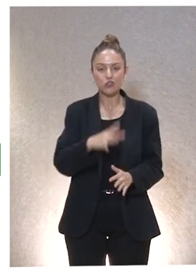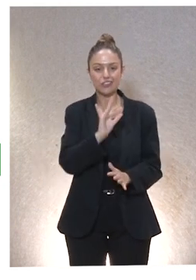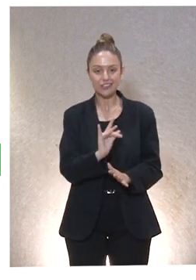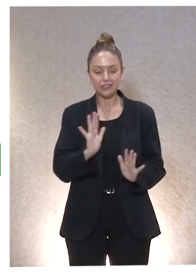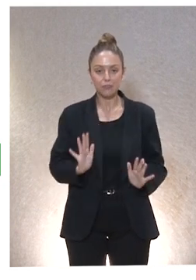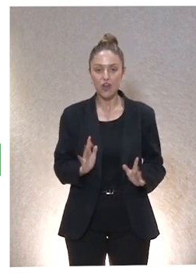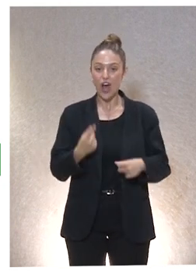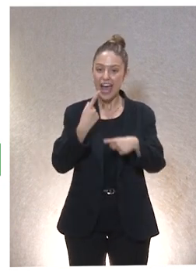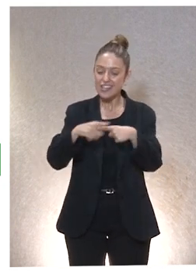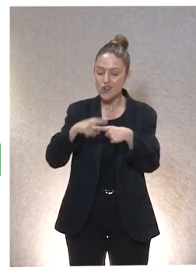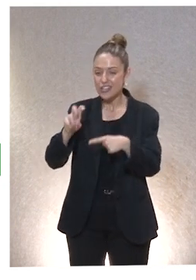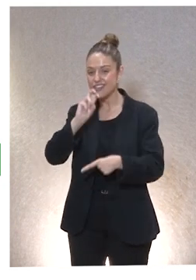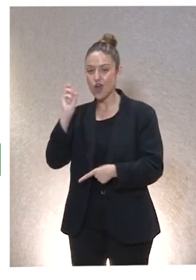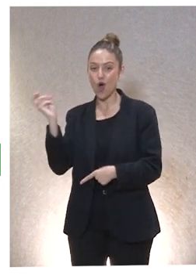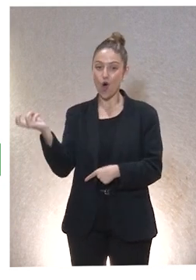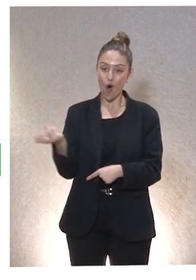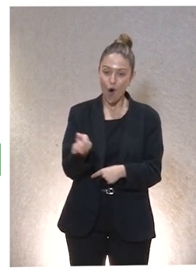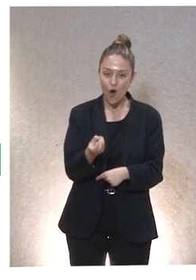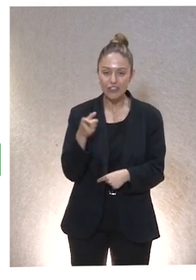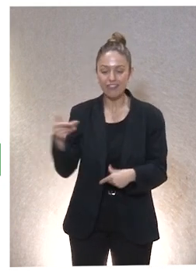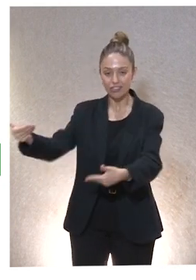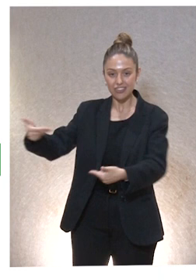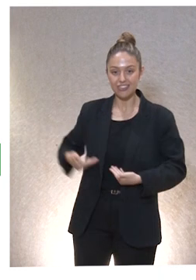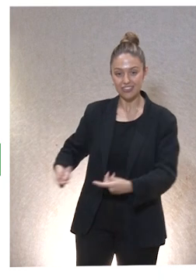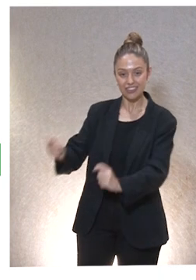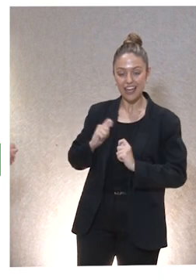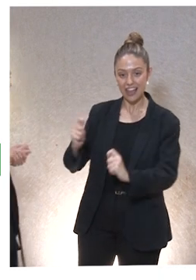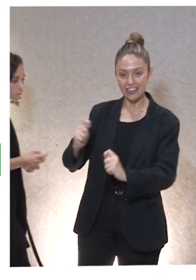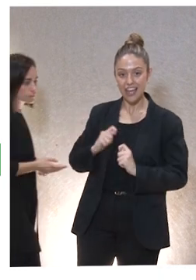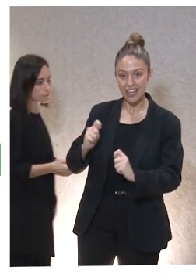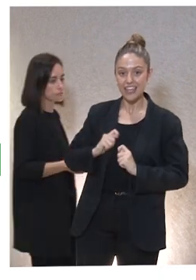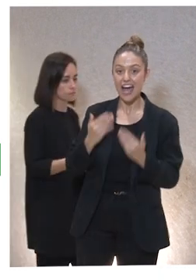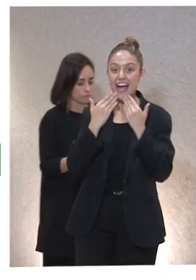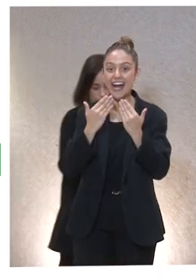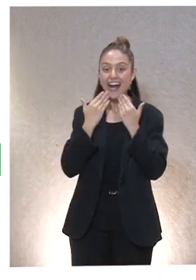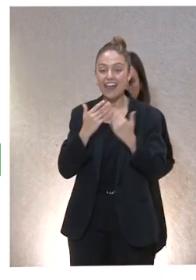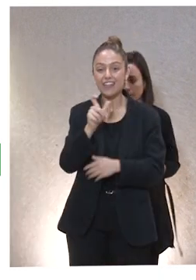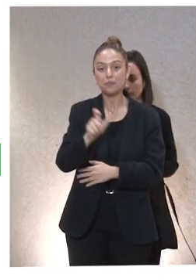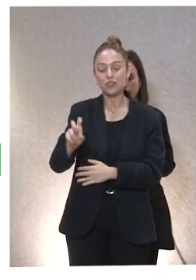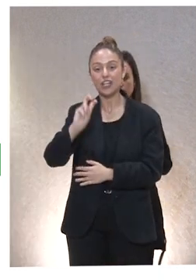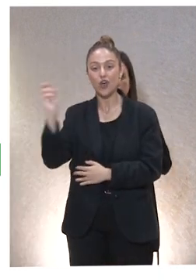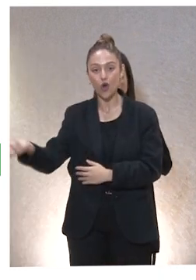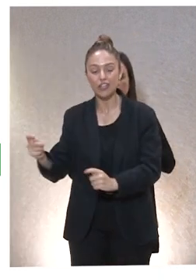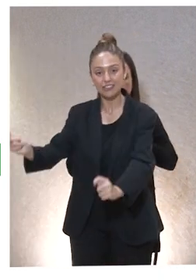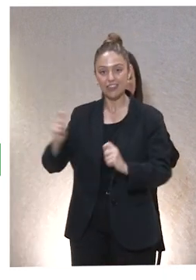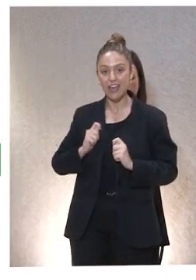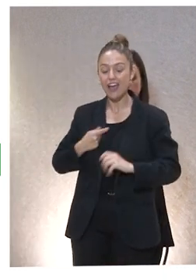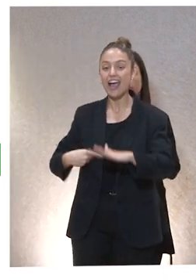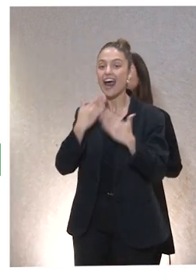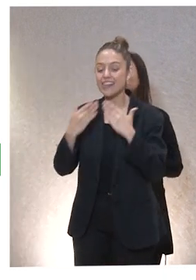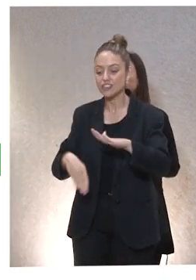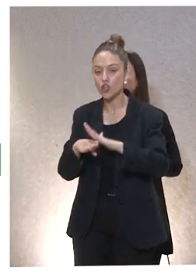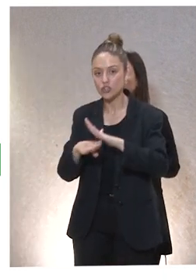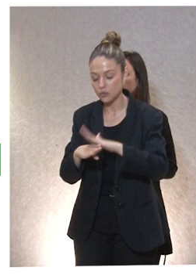muchísimas cosas, muchísimas, que has recibido. Y solo gracias a que las has recibido, las mantienes.